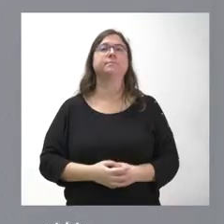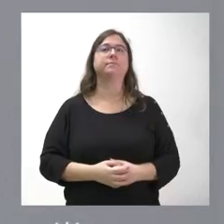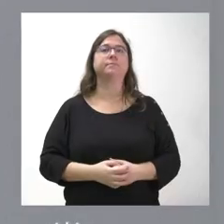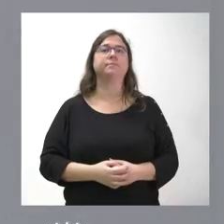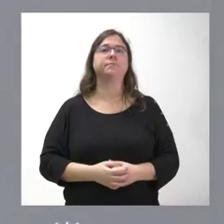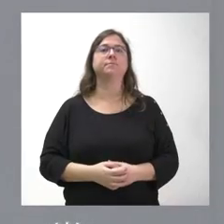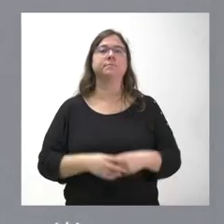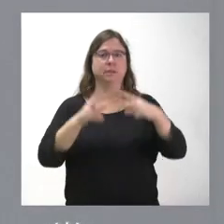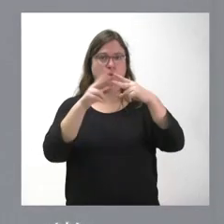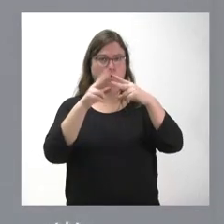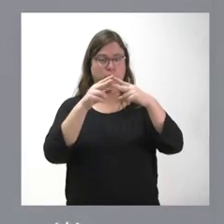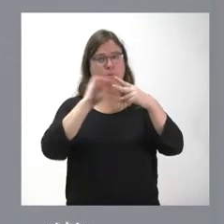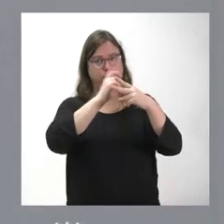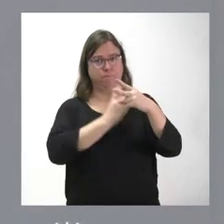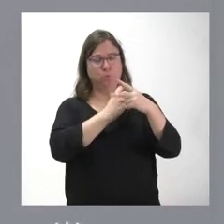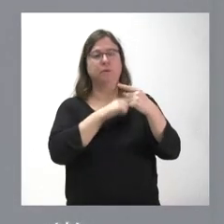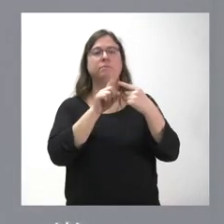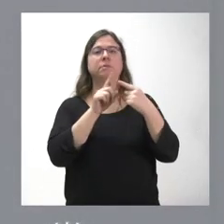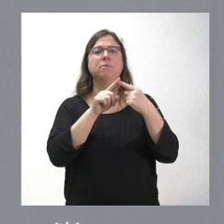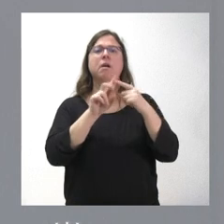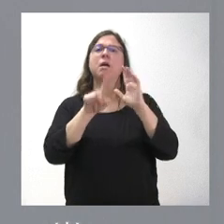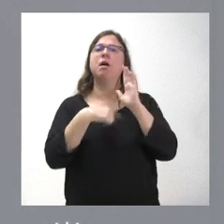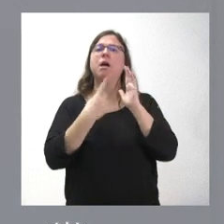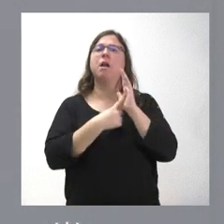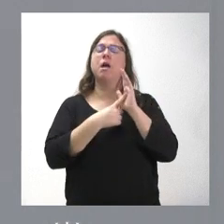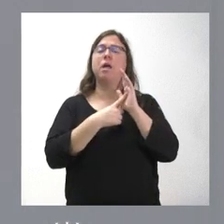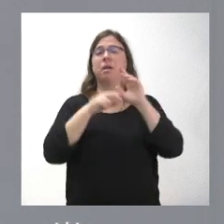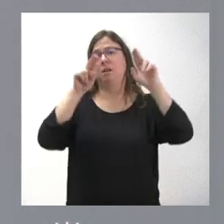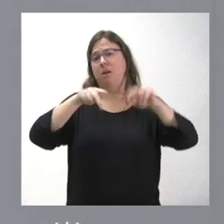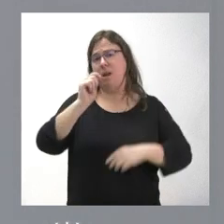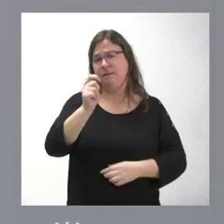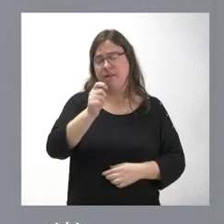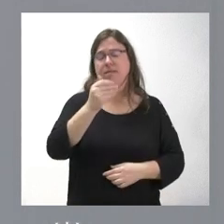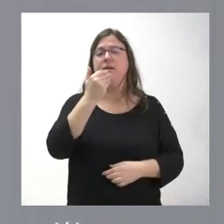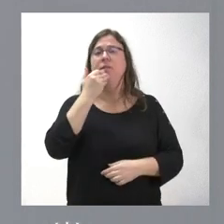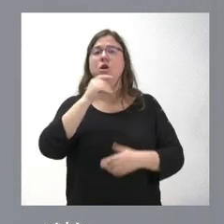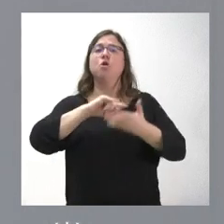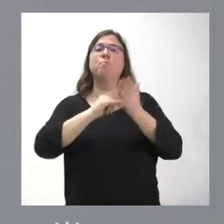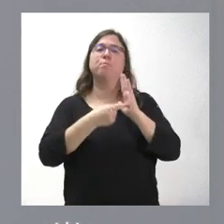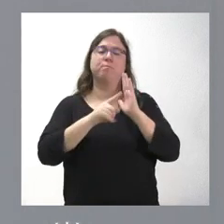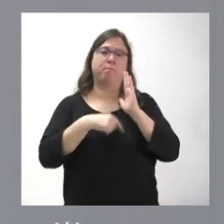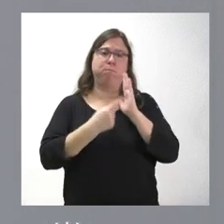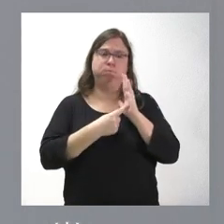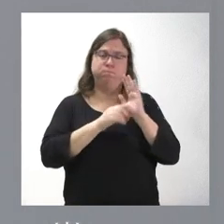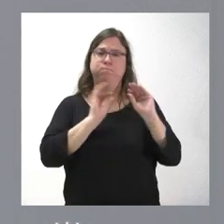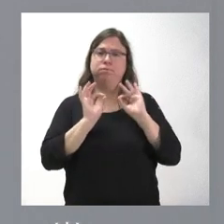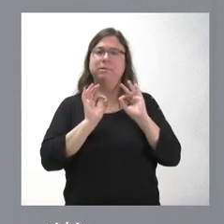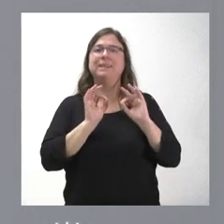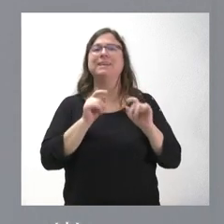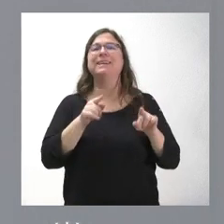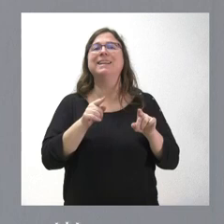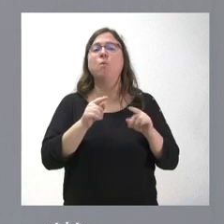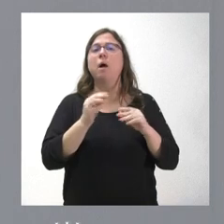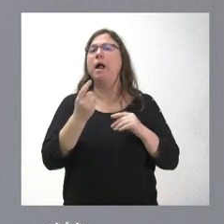Plantea dos cuestiones. La primera, en relación con la ley de residencias, el proyecto de ley que está tramitándose en las Cortes de Castilla y León no supone ninguna